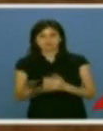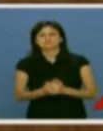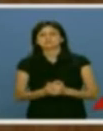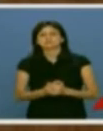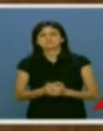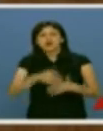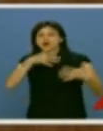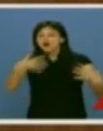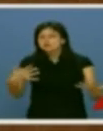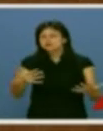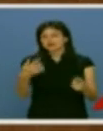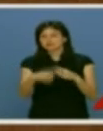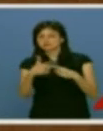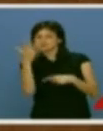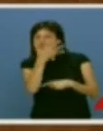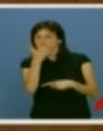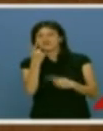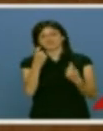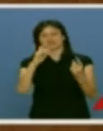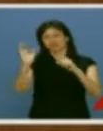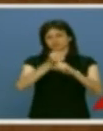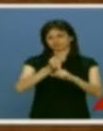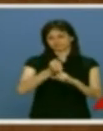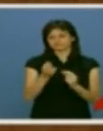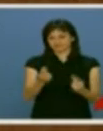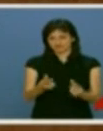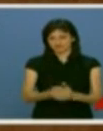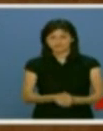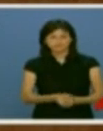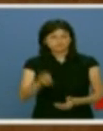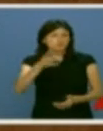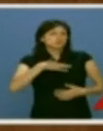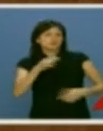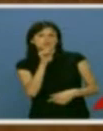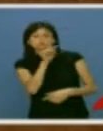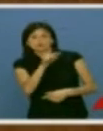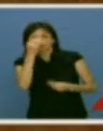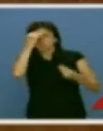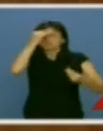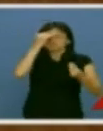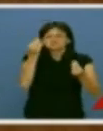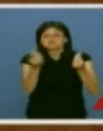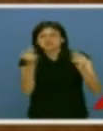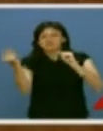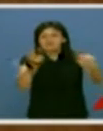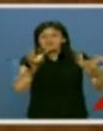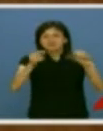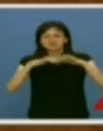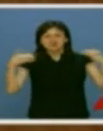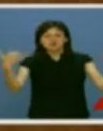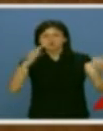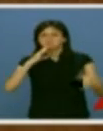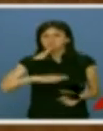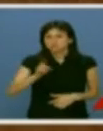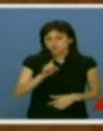hoy existen una serie de incertidumbres que debemos resolver. Puede que algunos de ustedes crean que este debate no le corresponde a estas cortes.